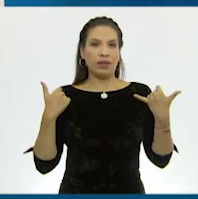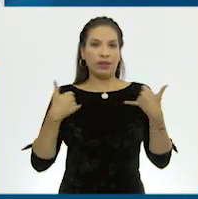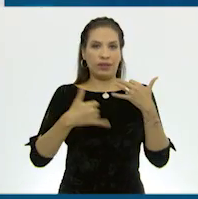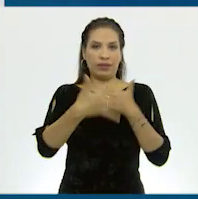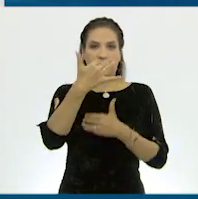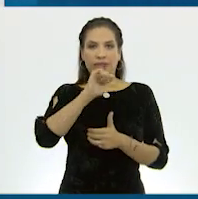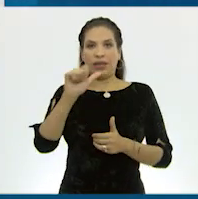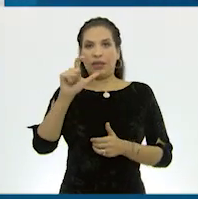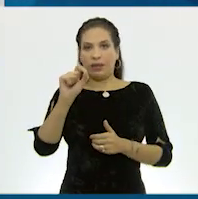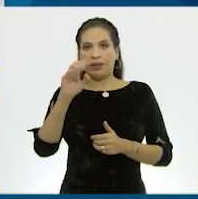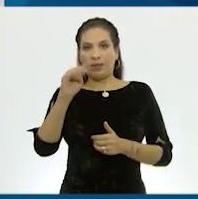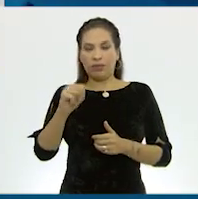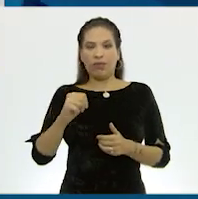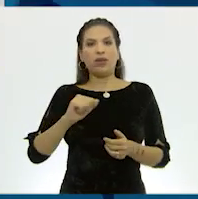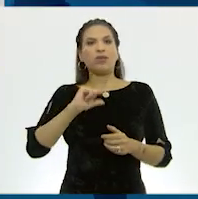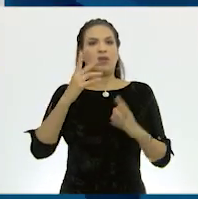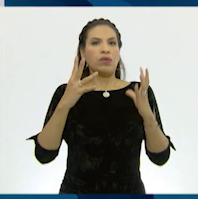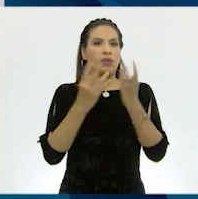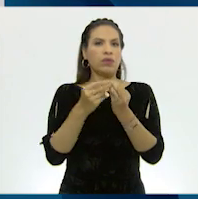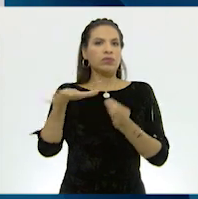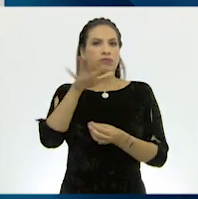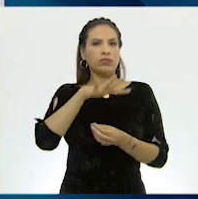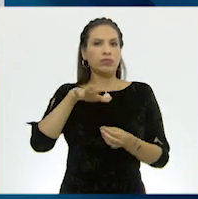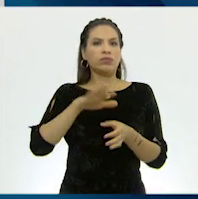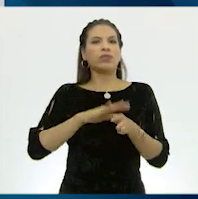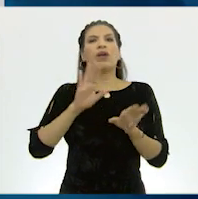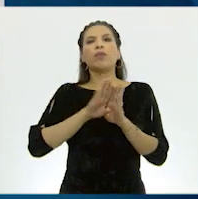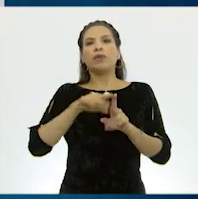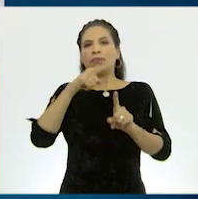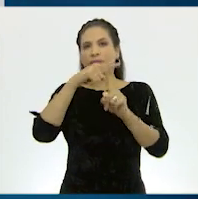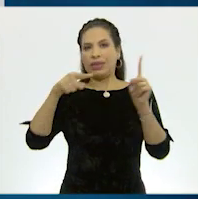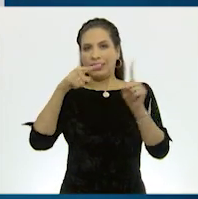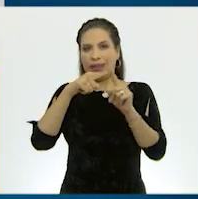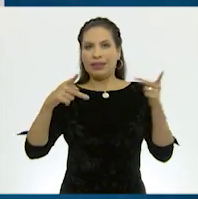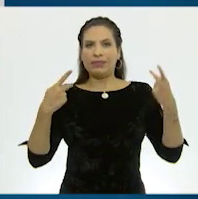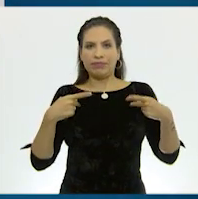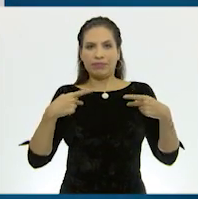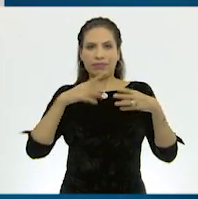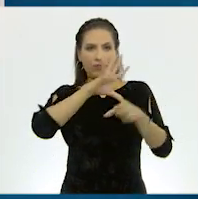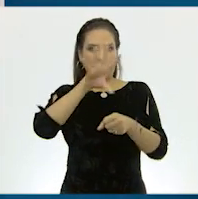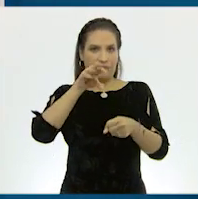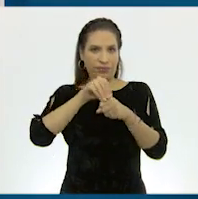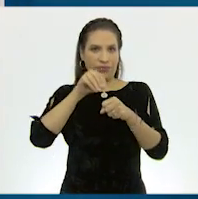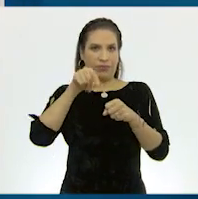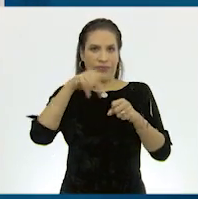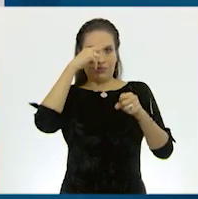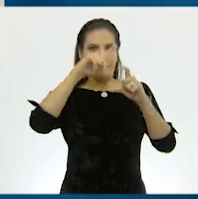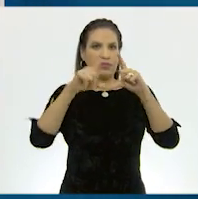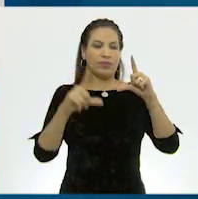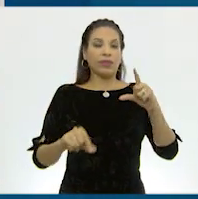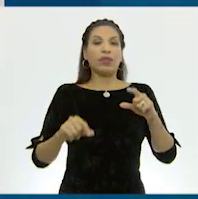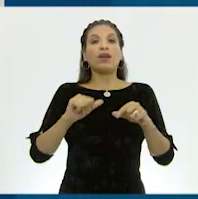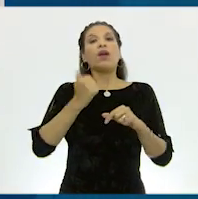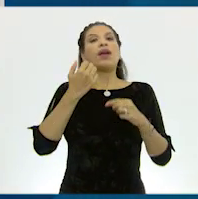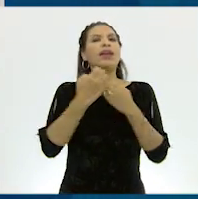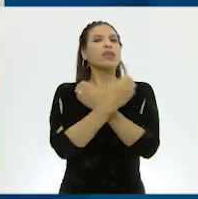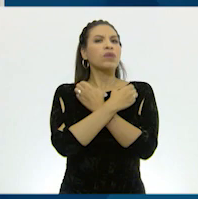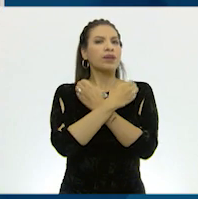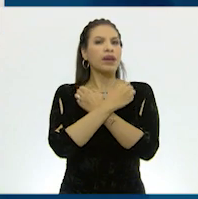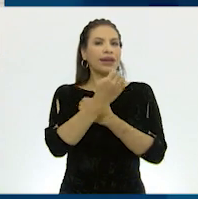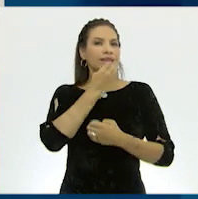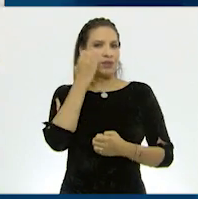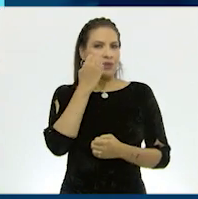de 15 a 29, y juntos conforman poco más de la mitad de la población total. Hablando de educación